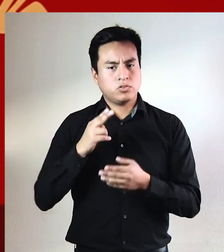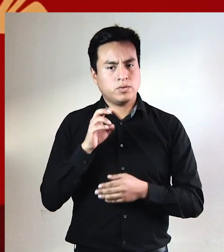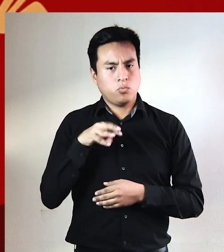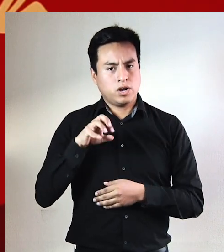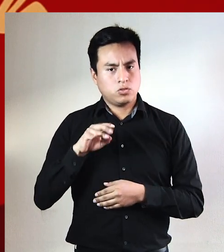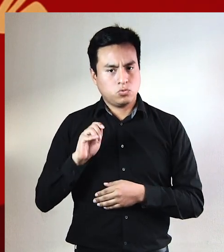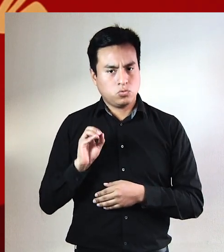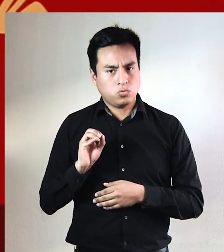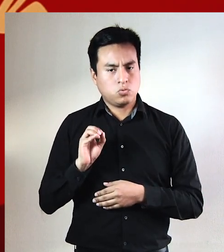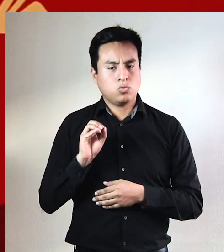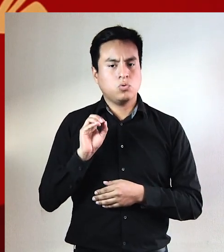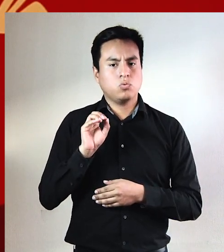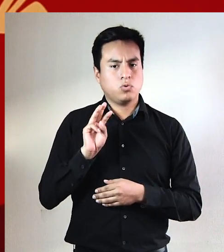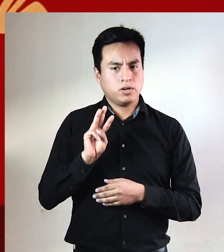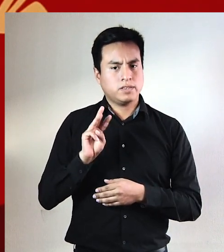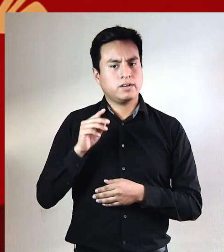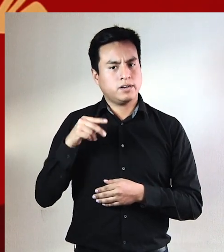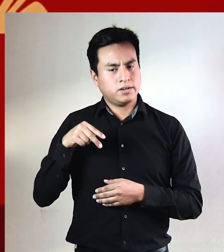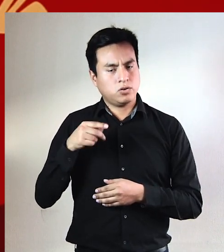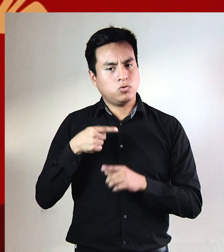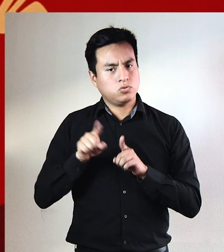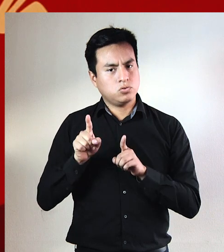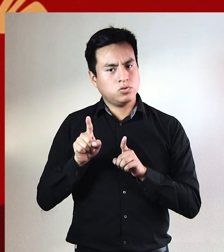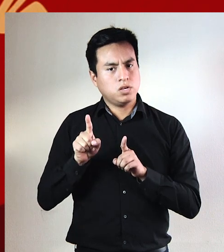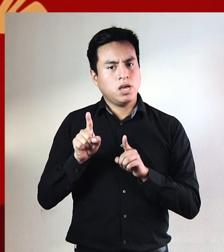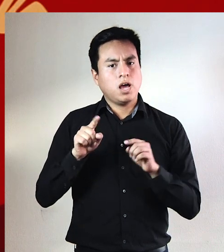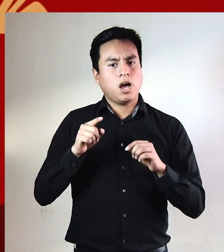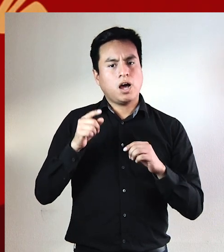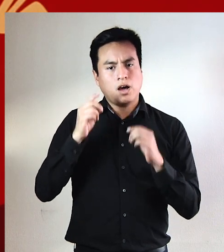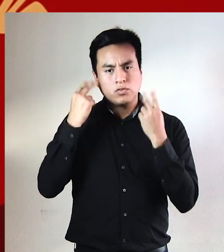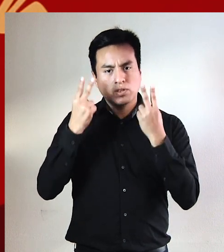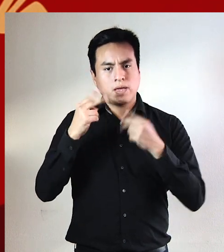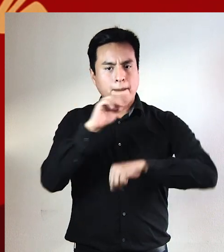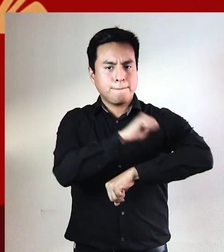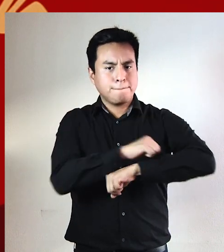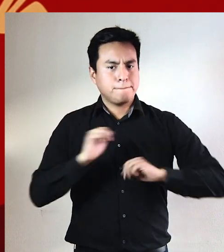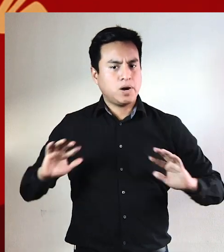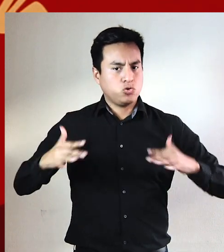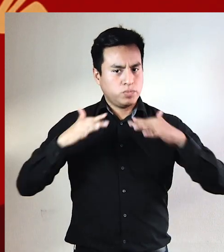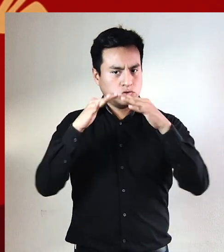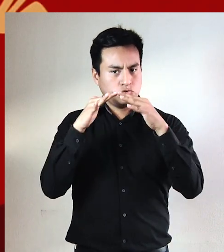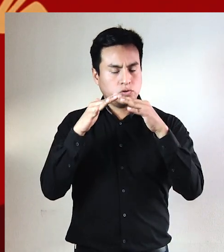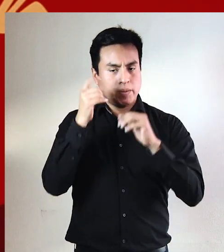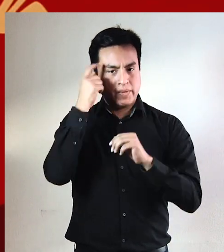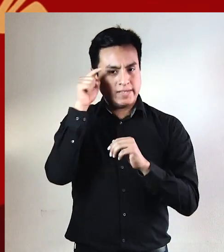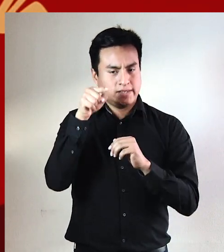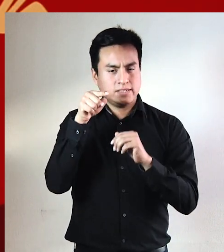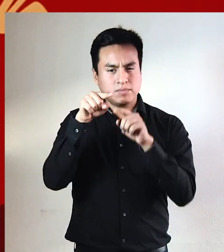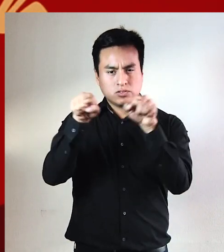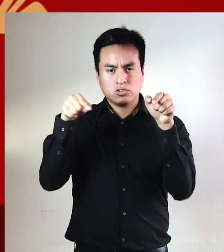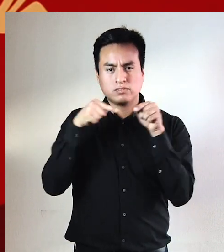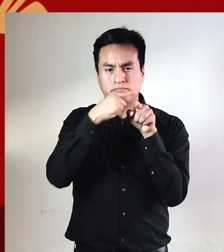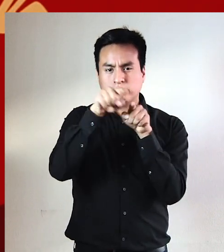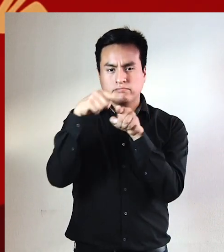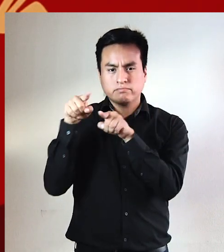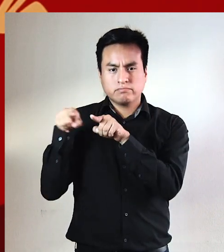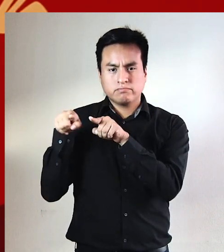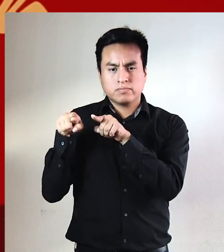Muerto, como Walking Around o como Alturas de Machu Picchu, nos hacen pensar en esas dimensiones.